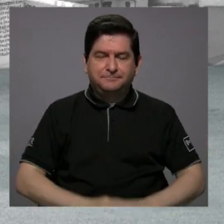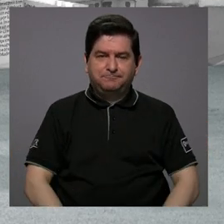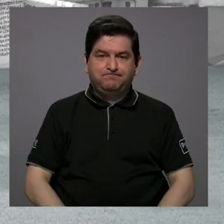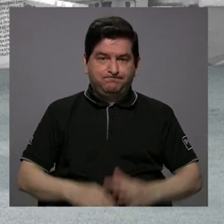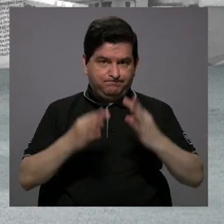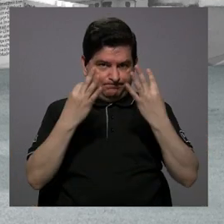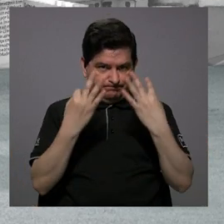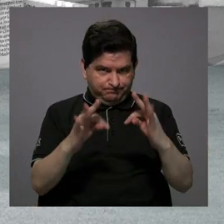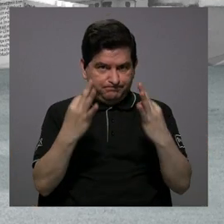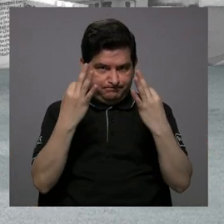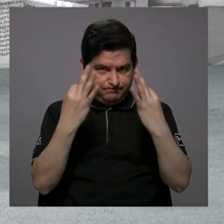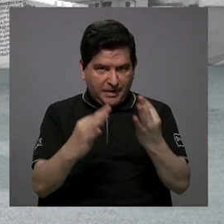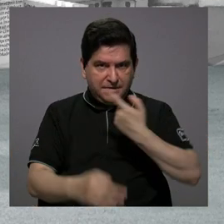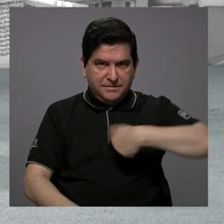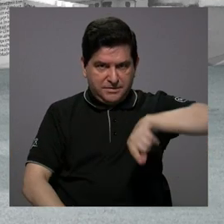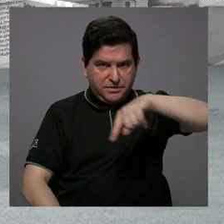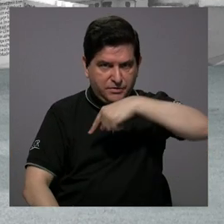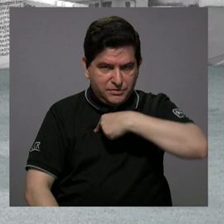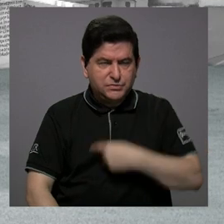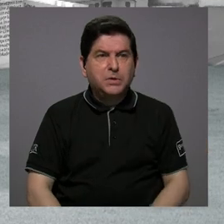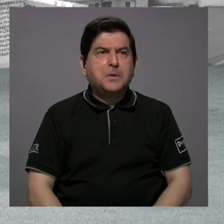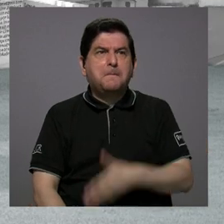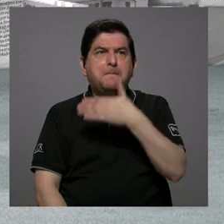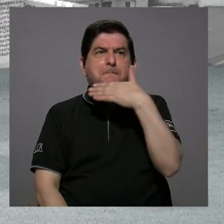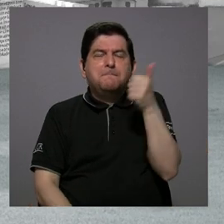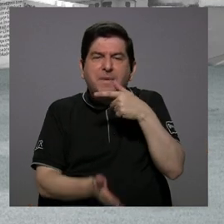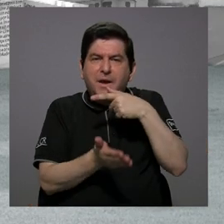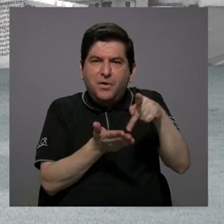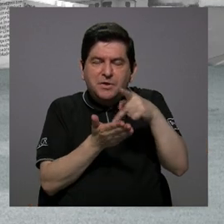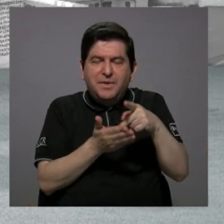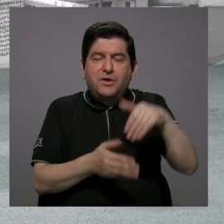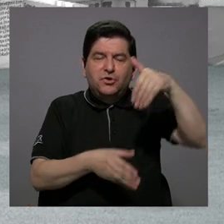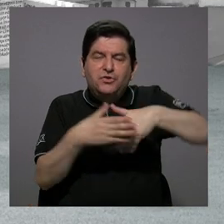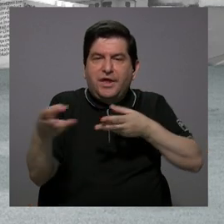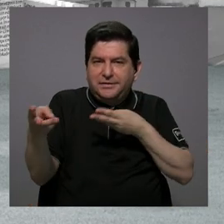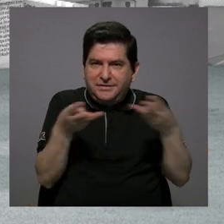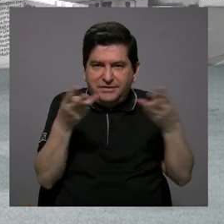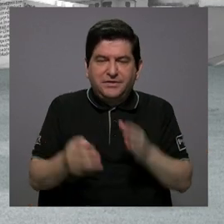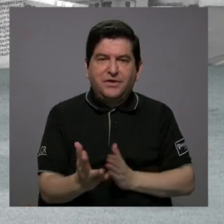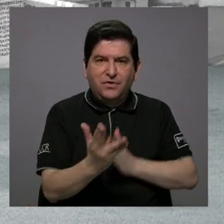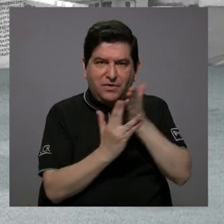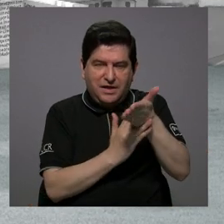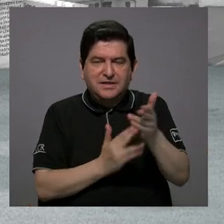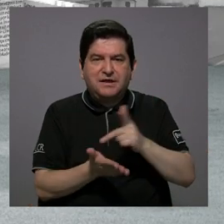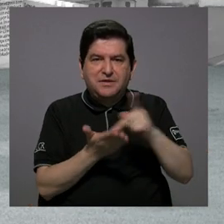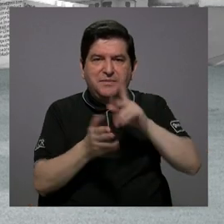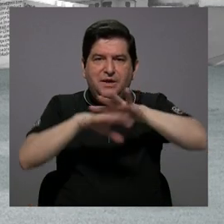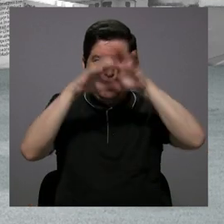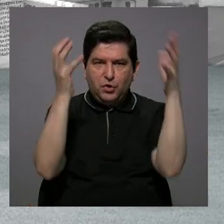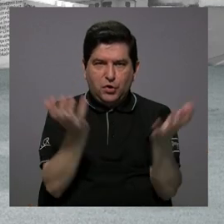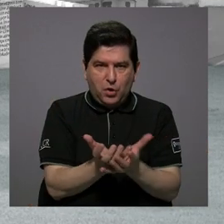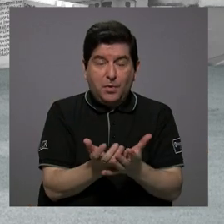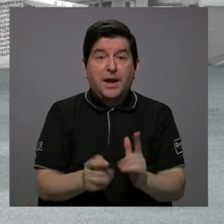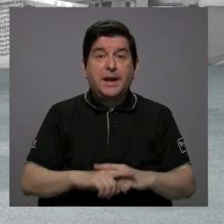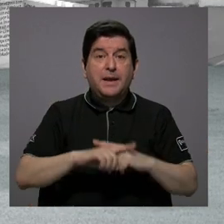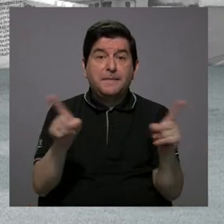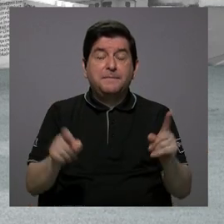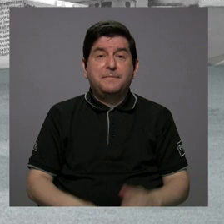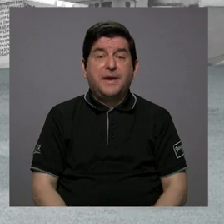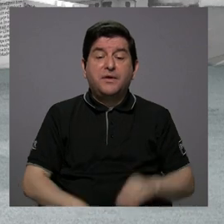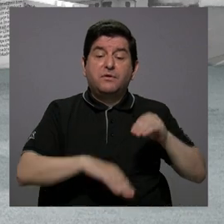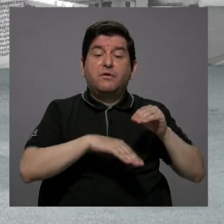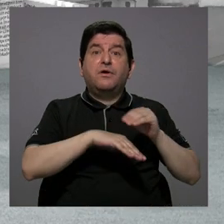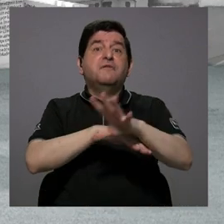Tratando de alcanzar los mejores salarios del mercado a través del salario global, pero esto tiene una